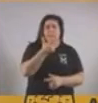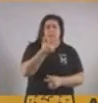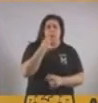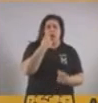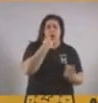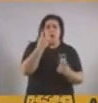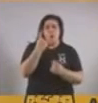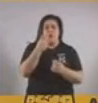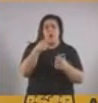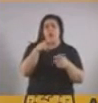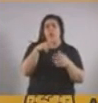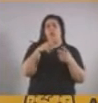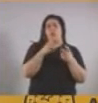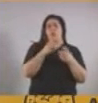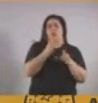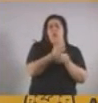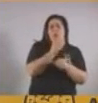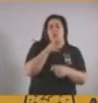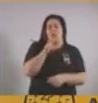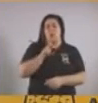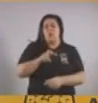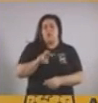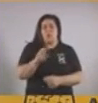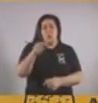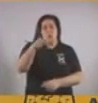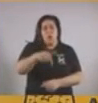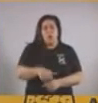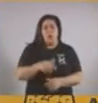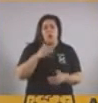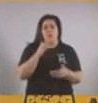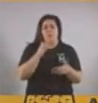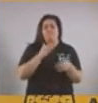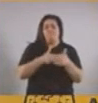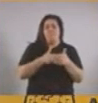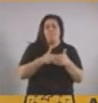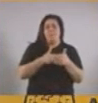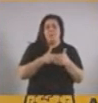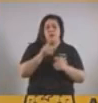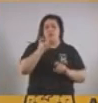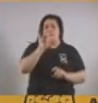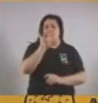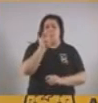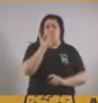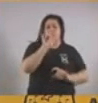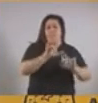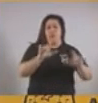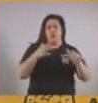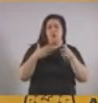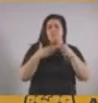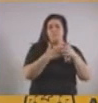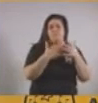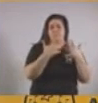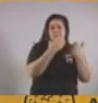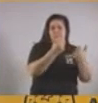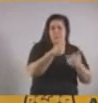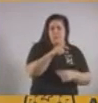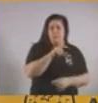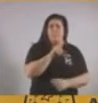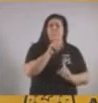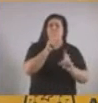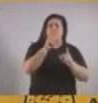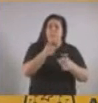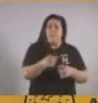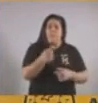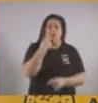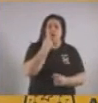controles en el transporte público, que hoy están limitados a los trabajadores esenciales. Y también